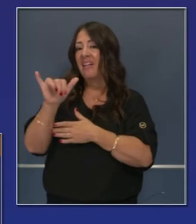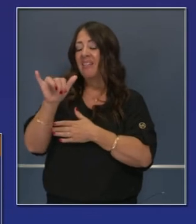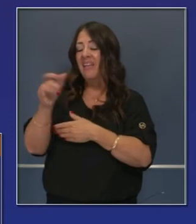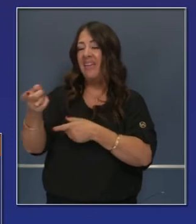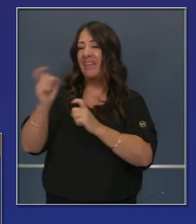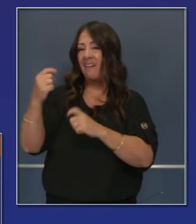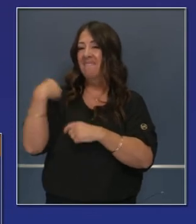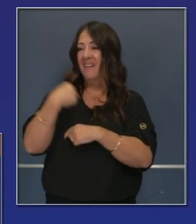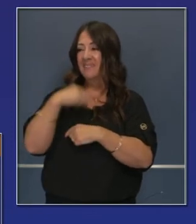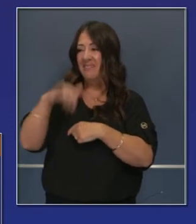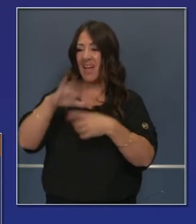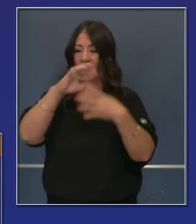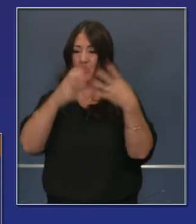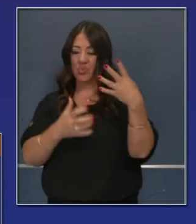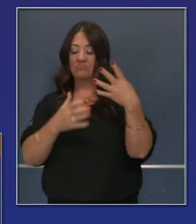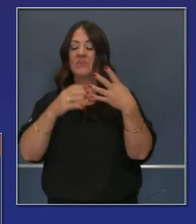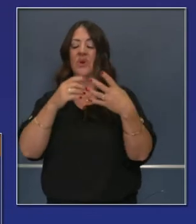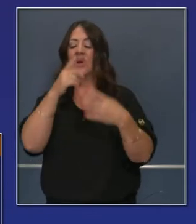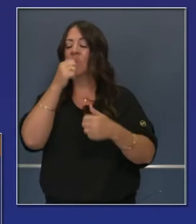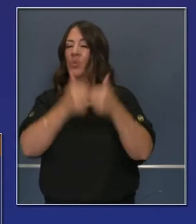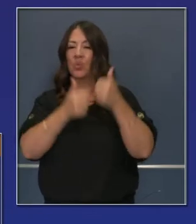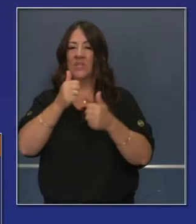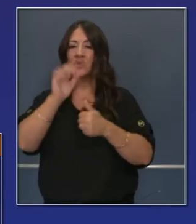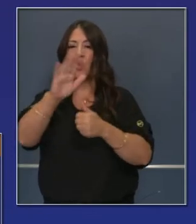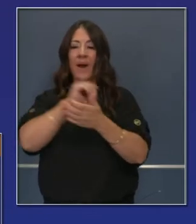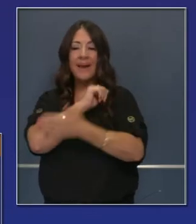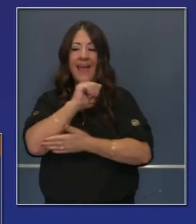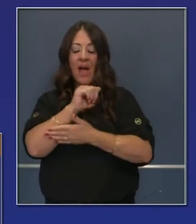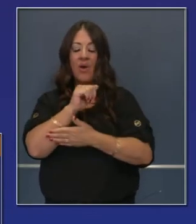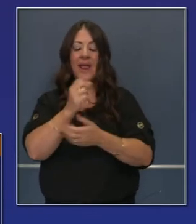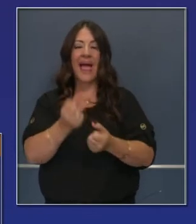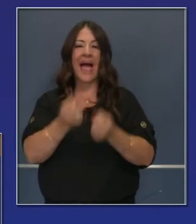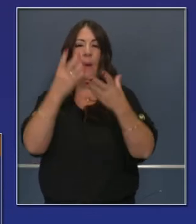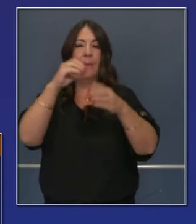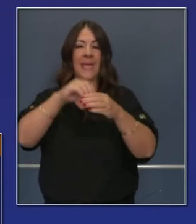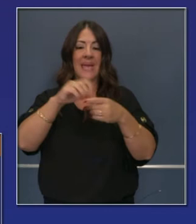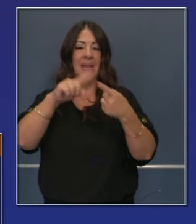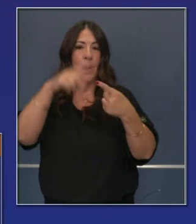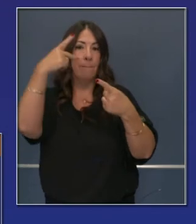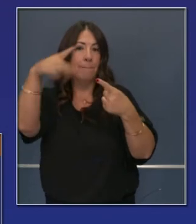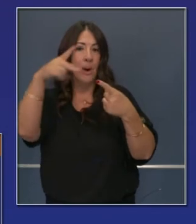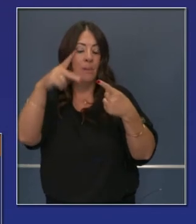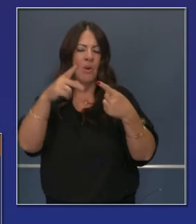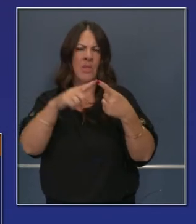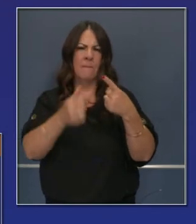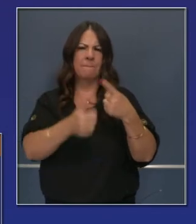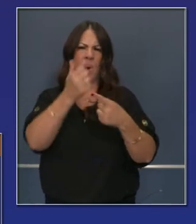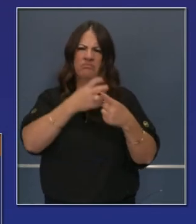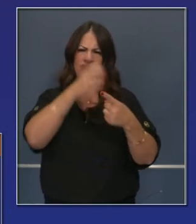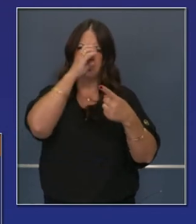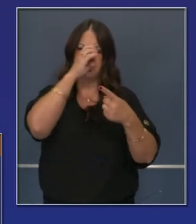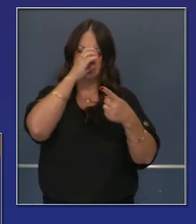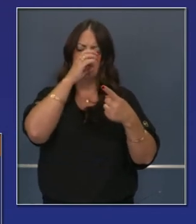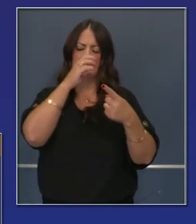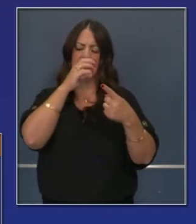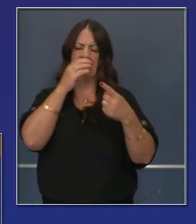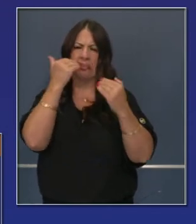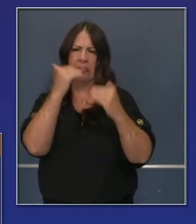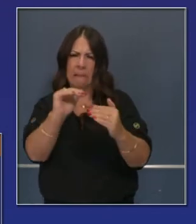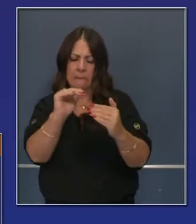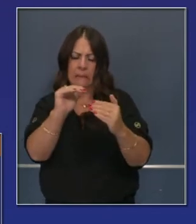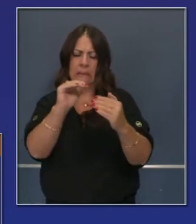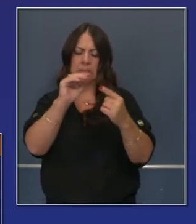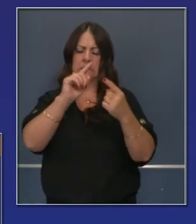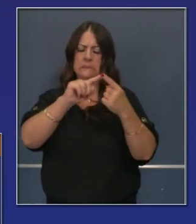presentó este estatus por estado. Verán que solamente hay 10 estados en nivel púrpura, que es el nivel más bajo en cuanto al